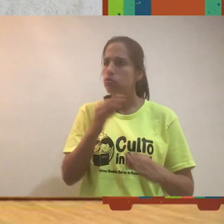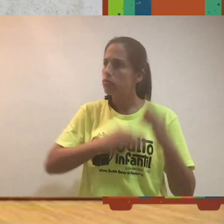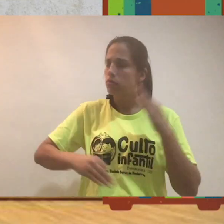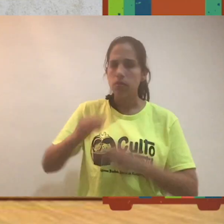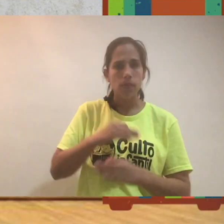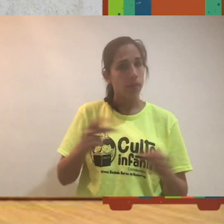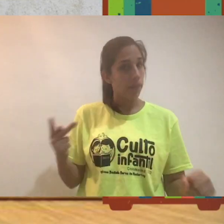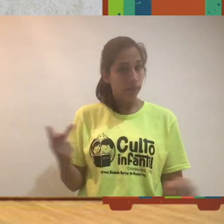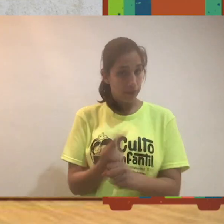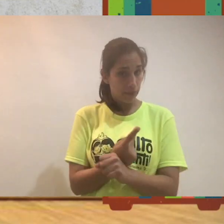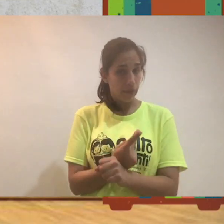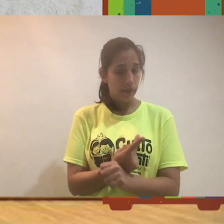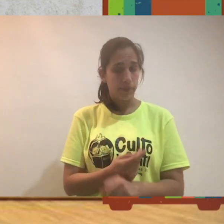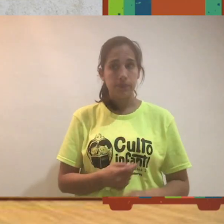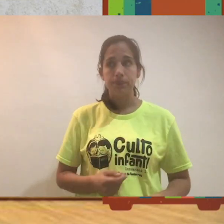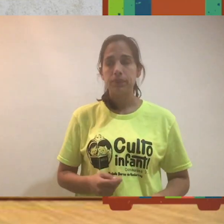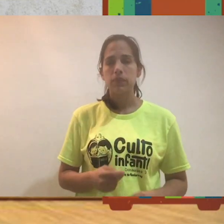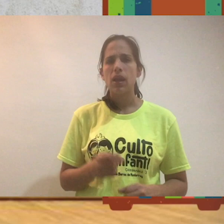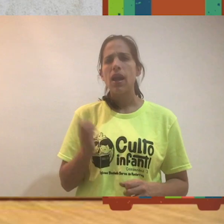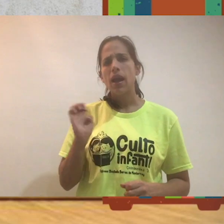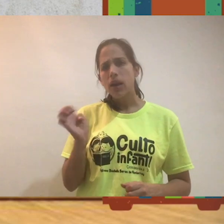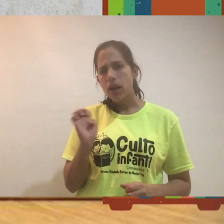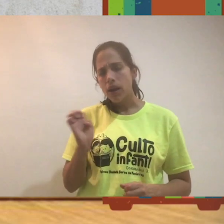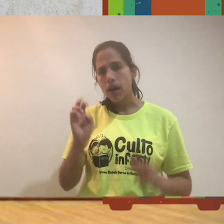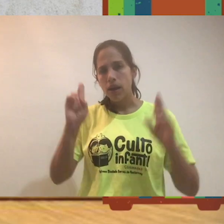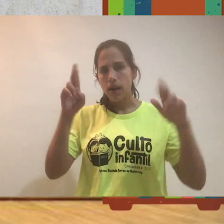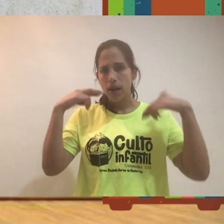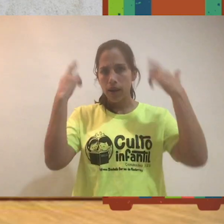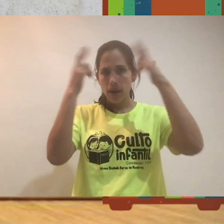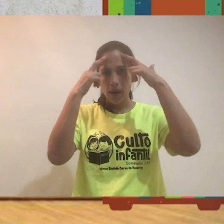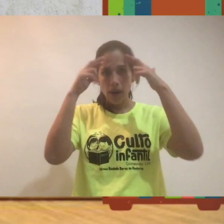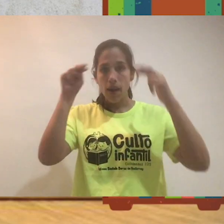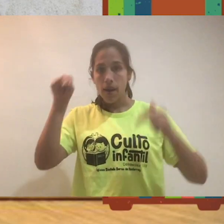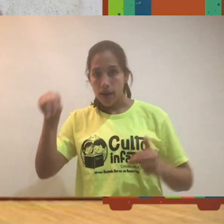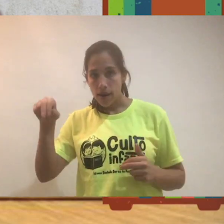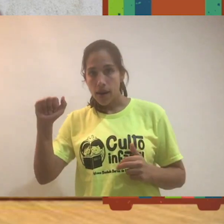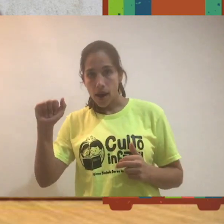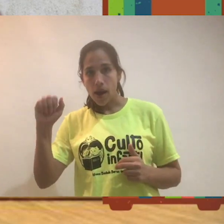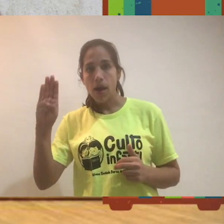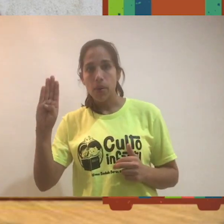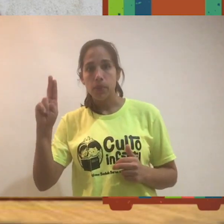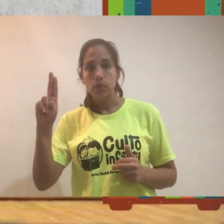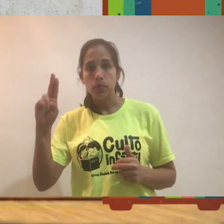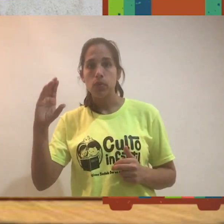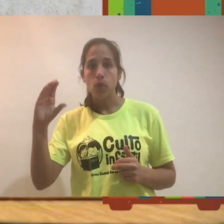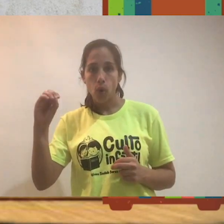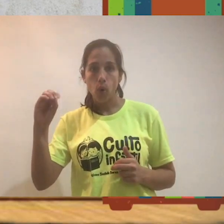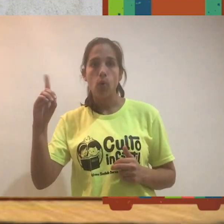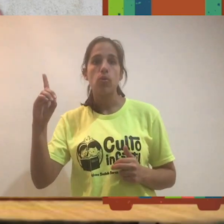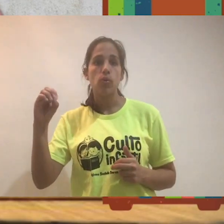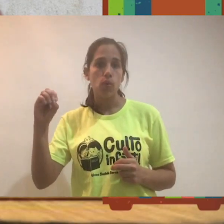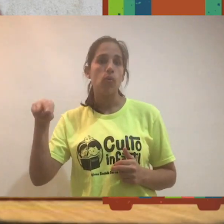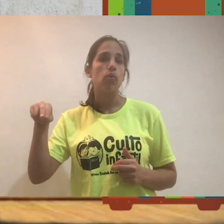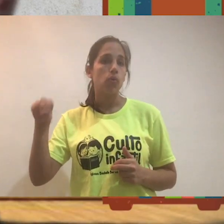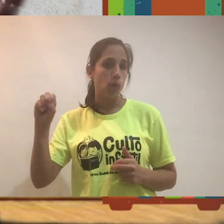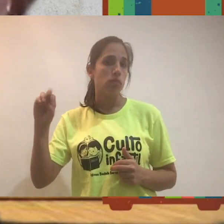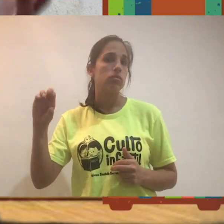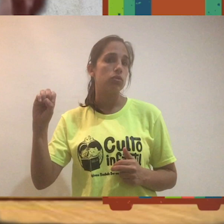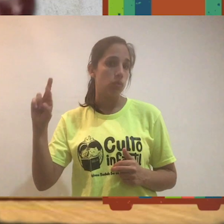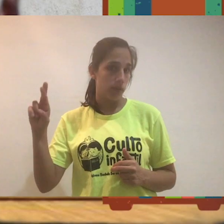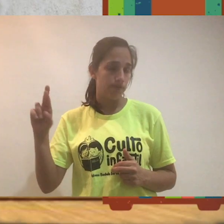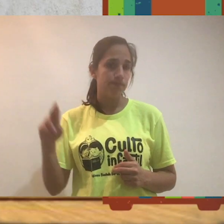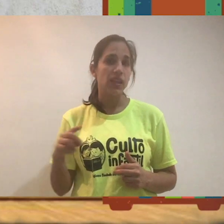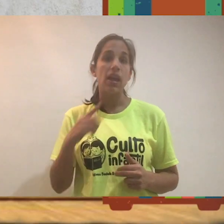sucediera. Entonces, el rey Nabucodonosor le dijo al jefe de los eunucos que